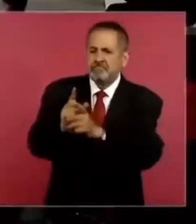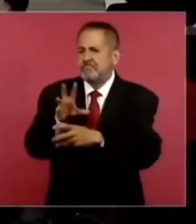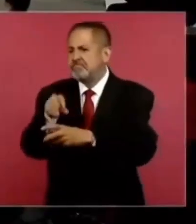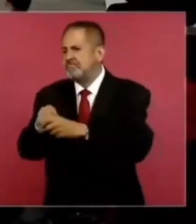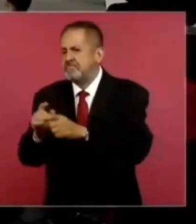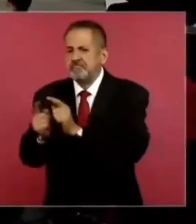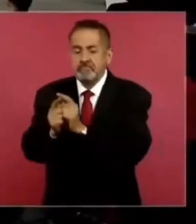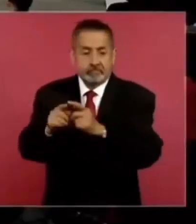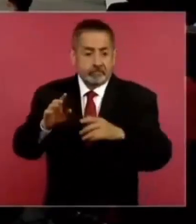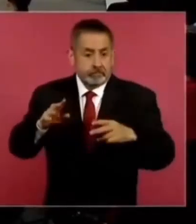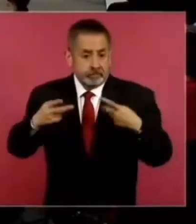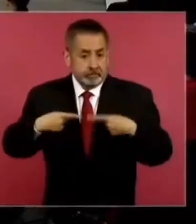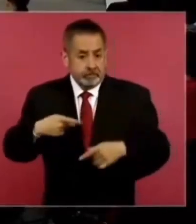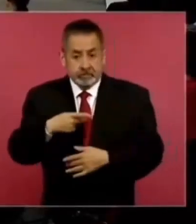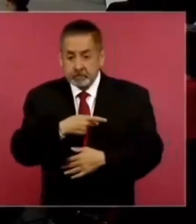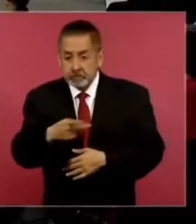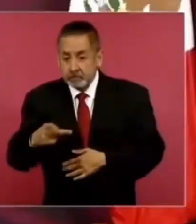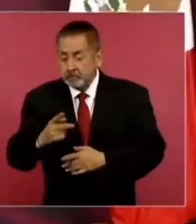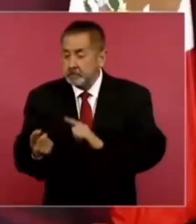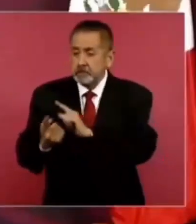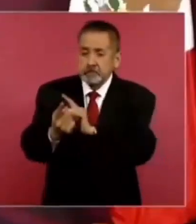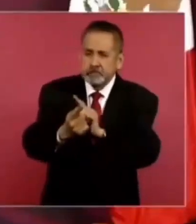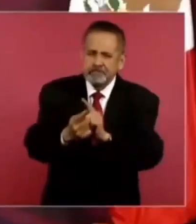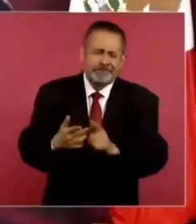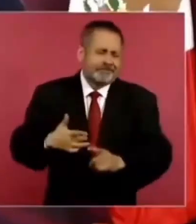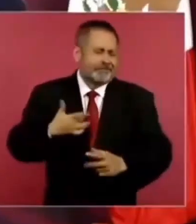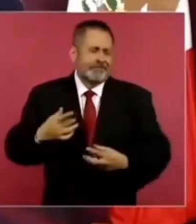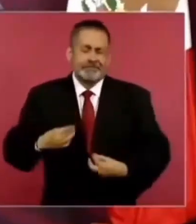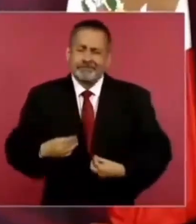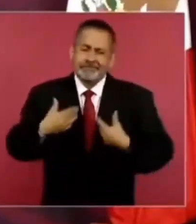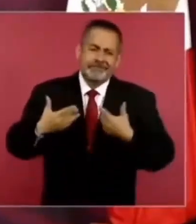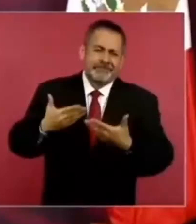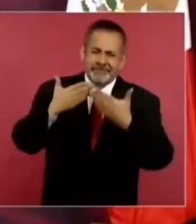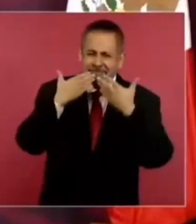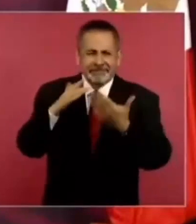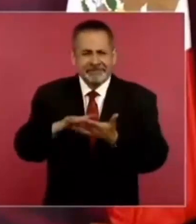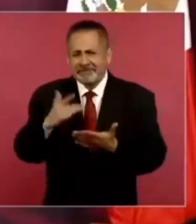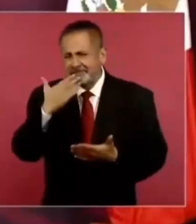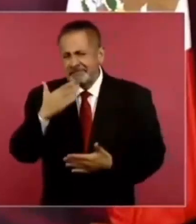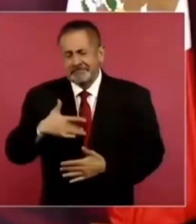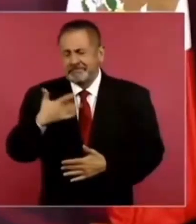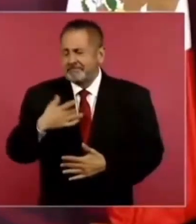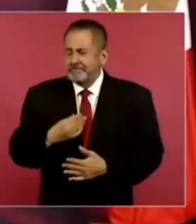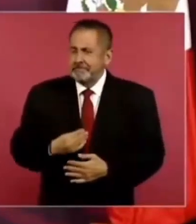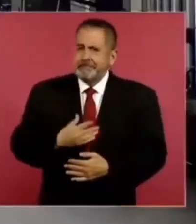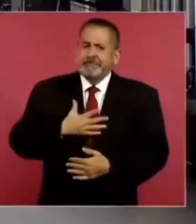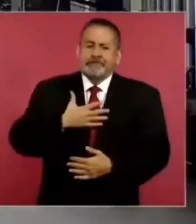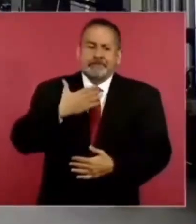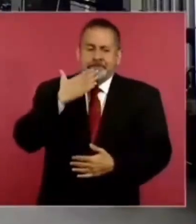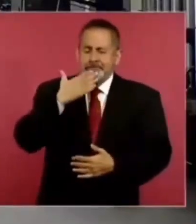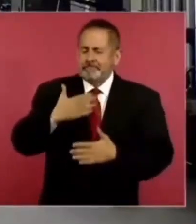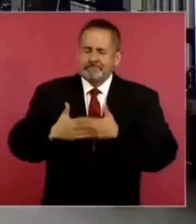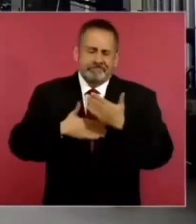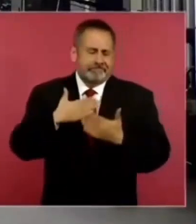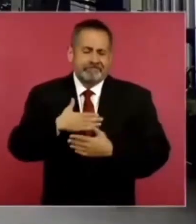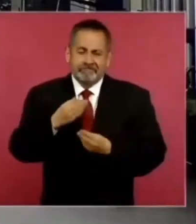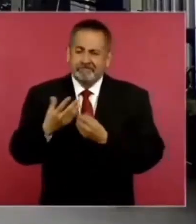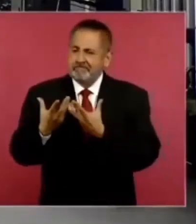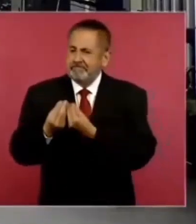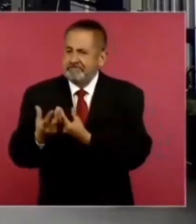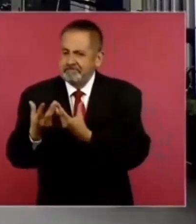con los pobres. Me llena de satisfacción, de alegría.